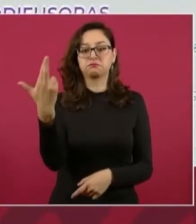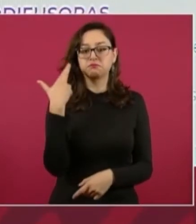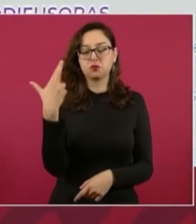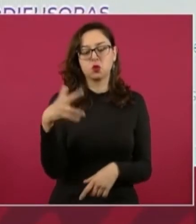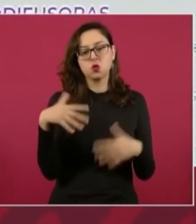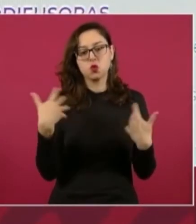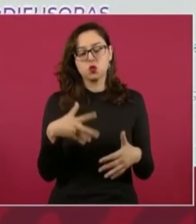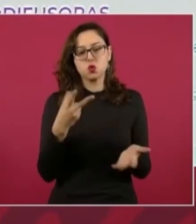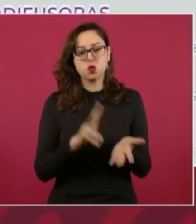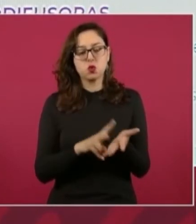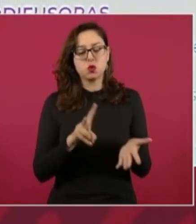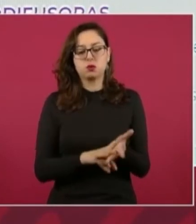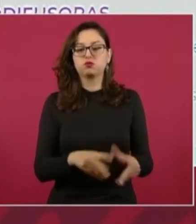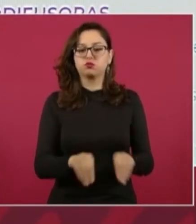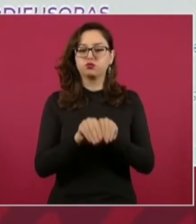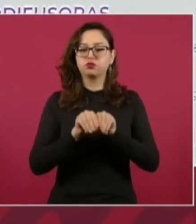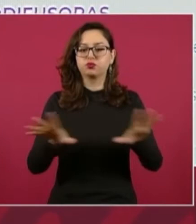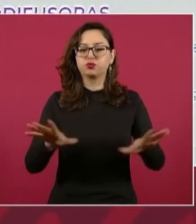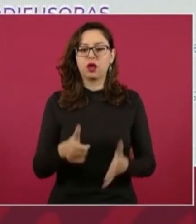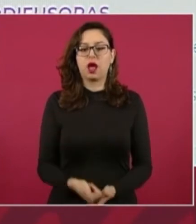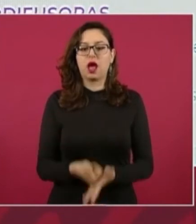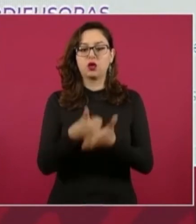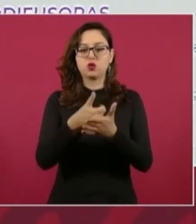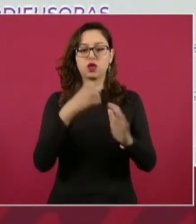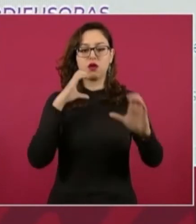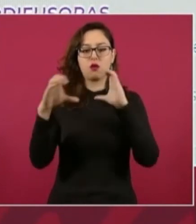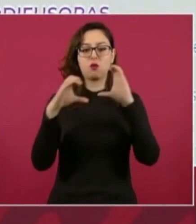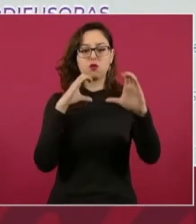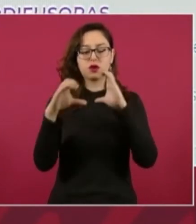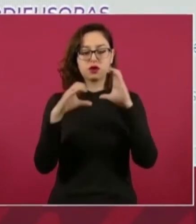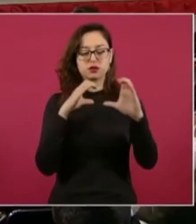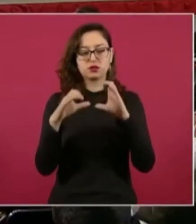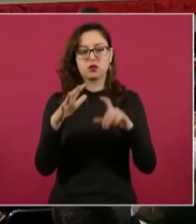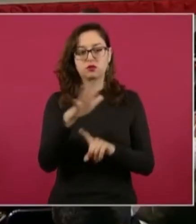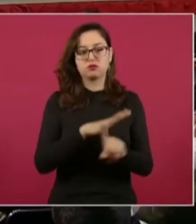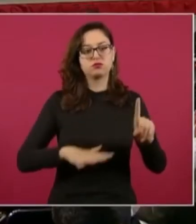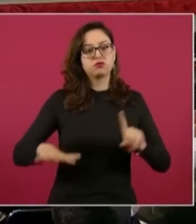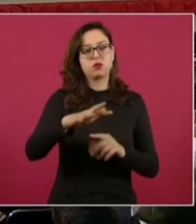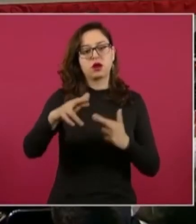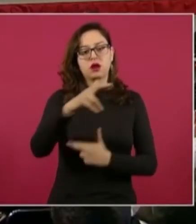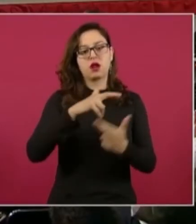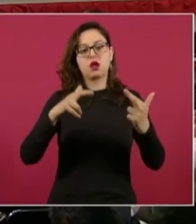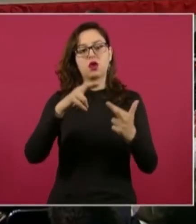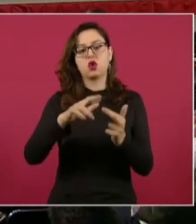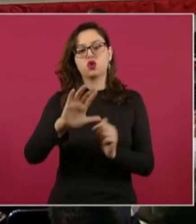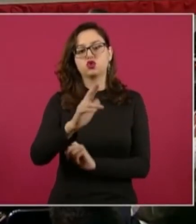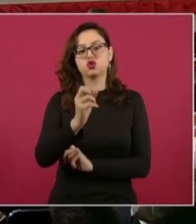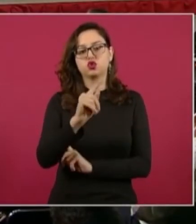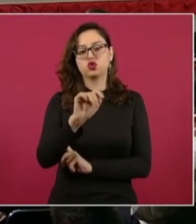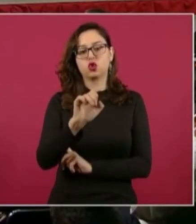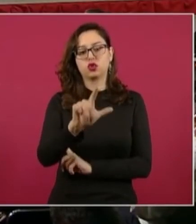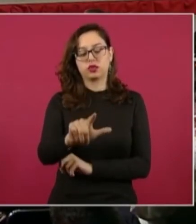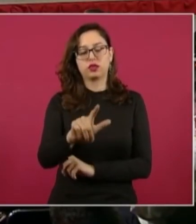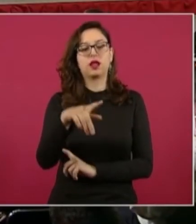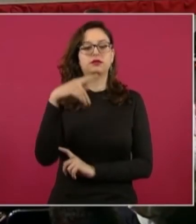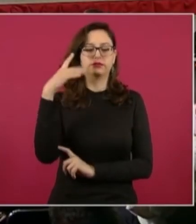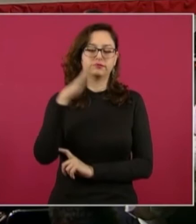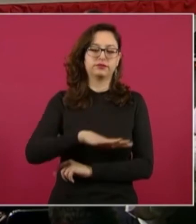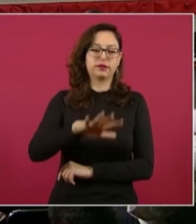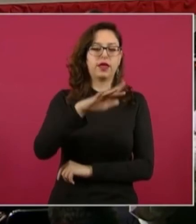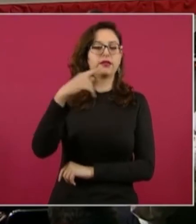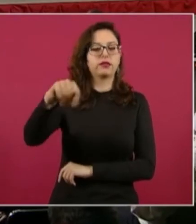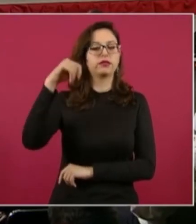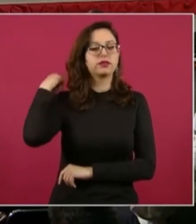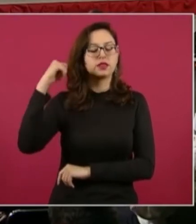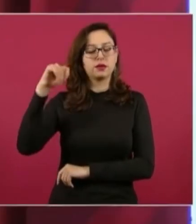emblemática porque sirve de instrumento de comunicación en toda la región chontal del estado de Tabasco.